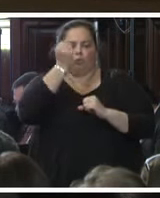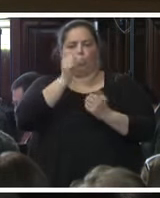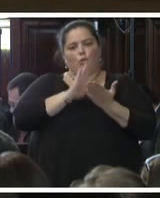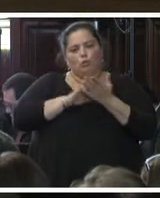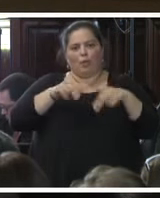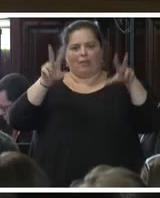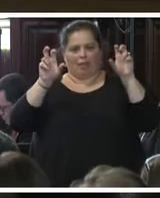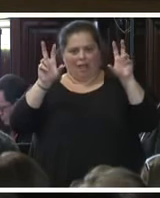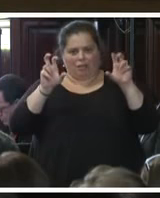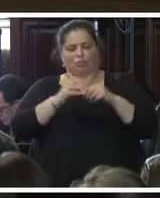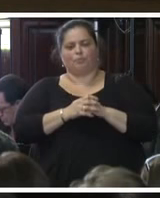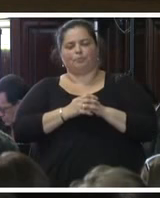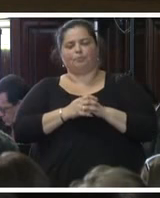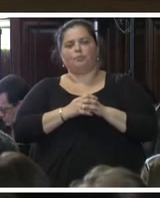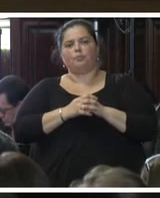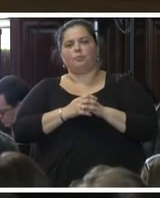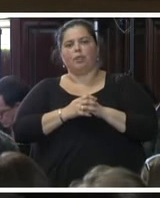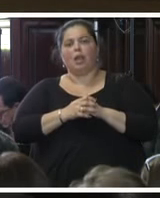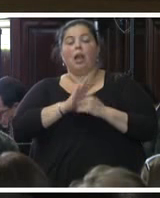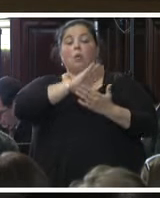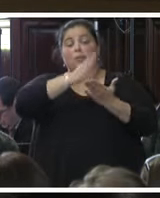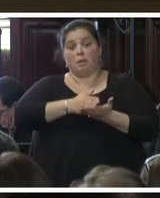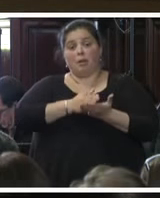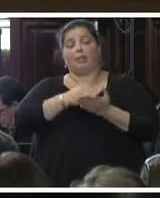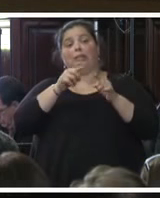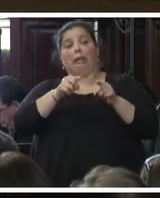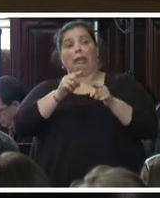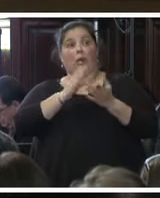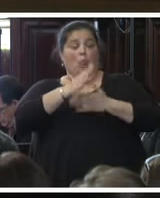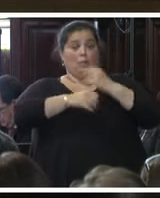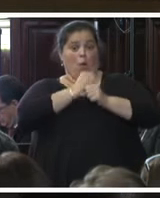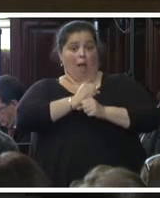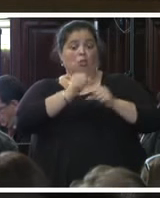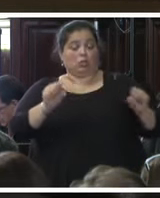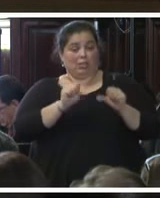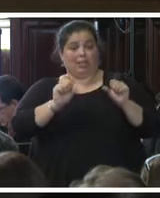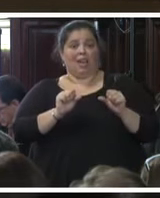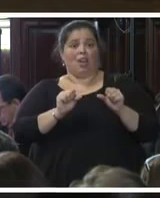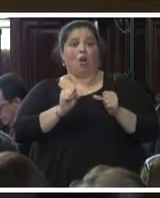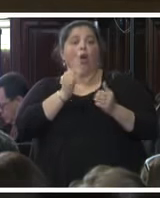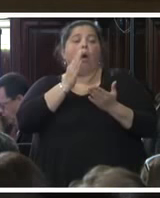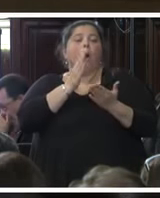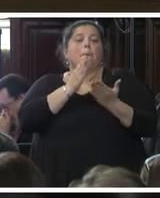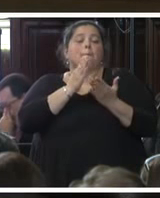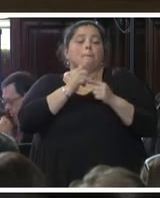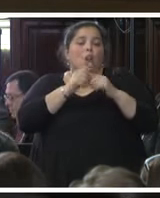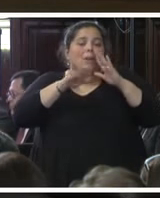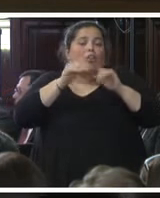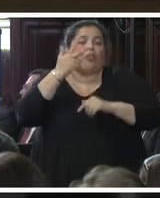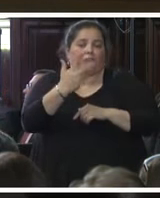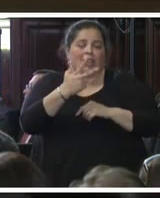Concretamente, en el último año se han realizado al menos tres visitas oficiales de esta Comisión,